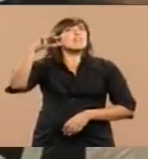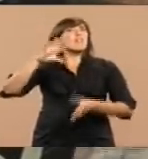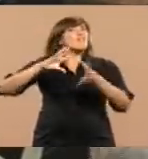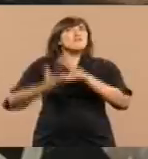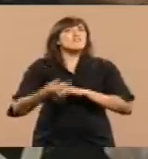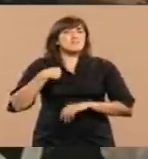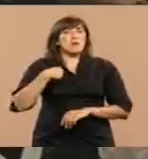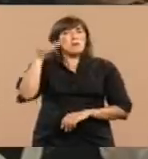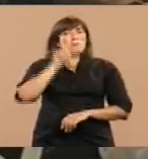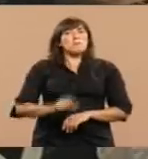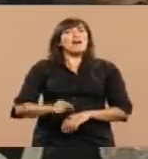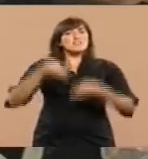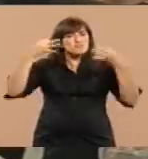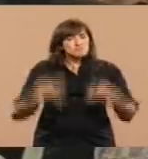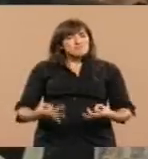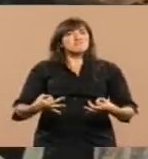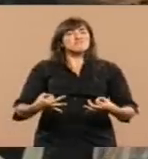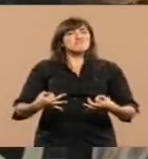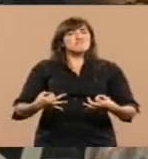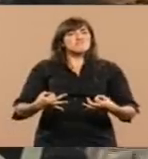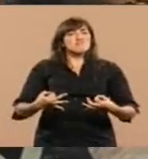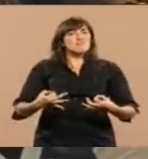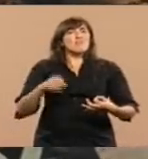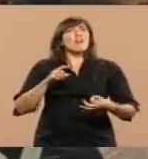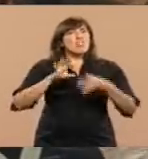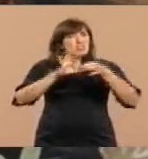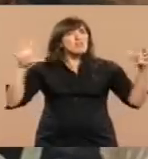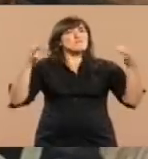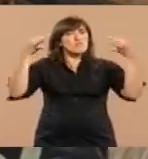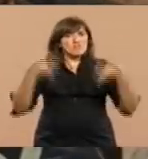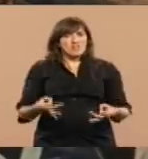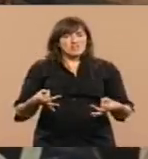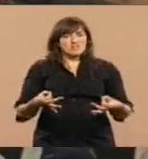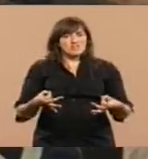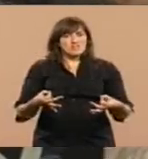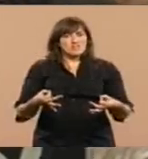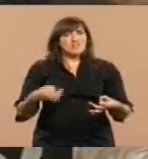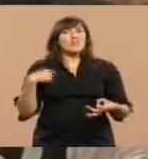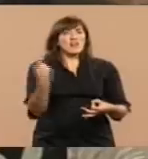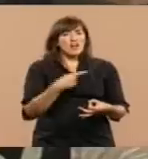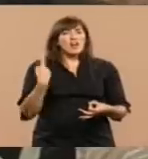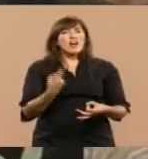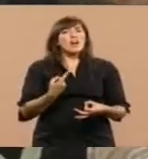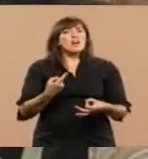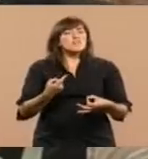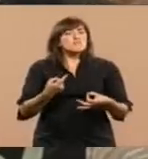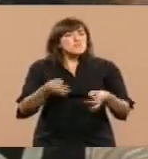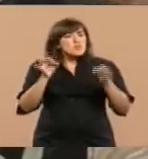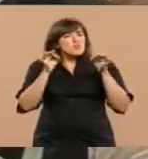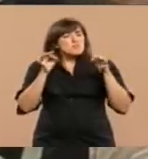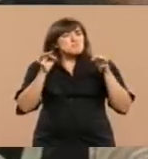llamarse civilizado, democrático e integrar precisamente